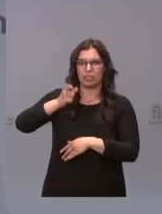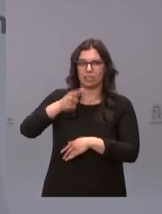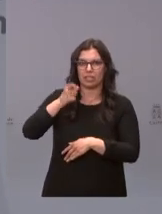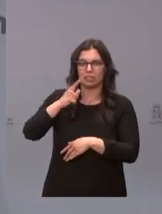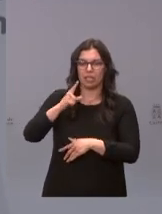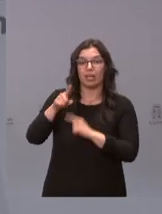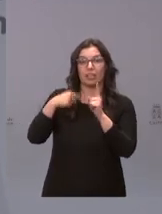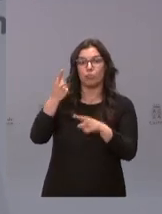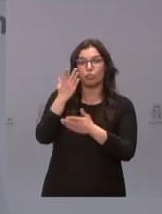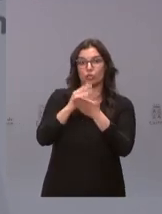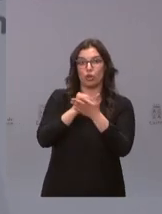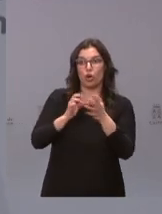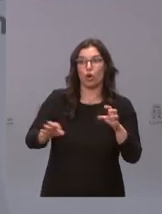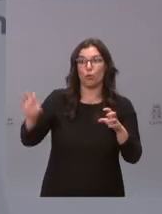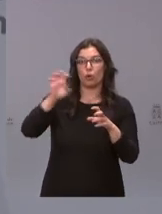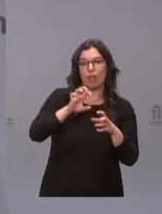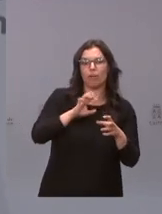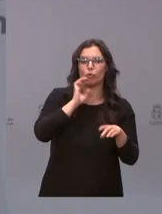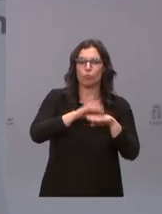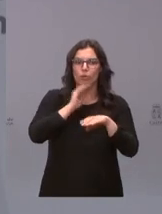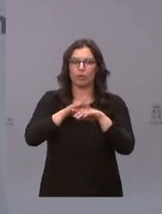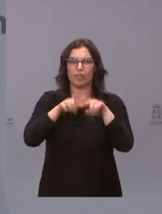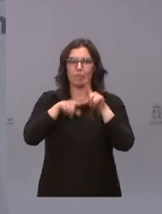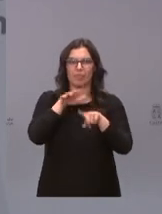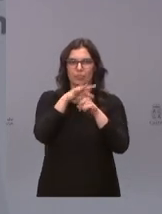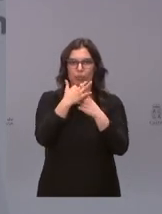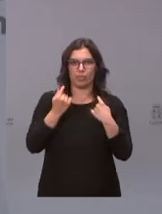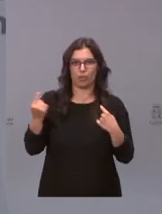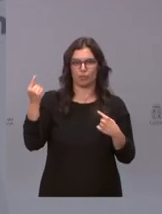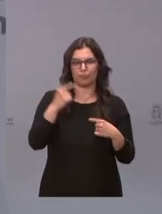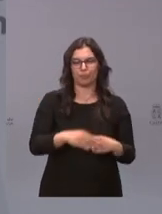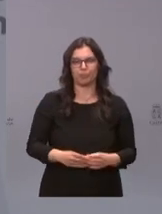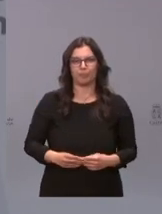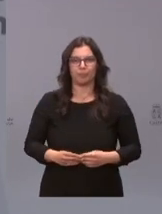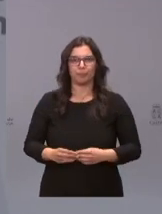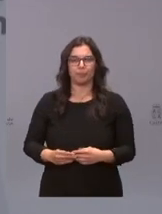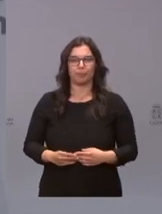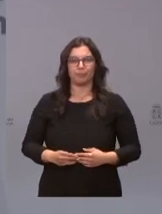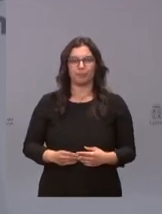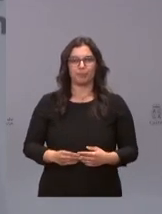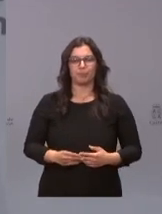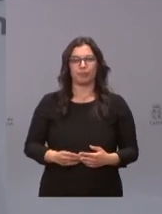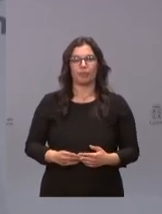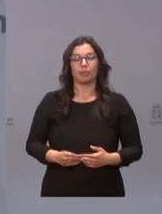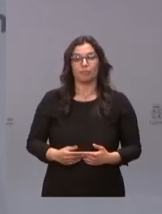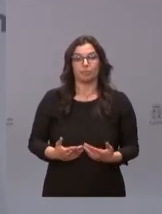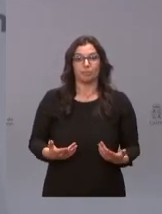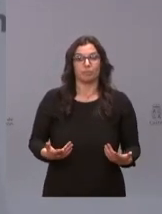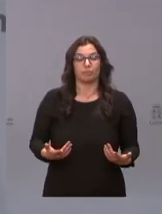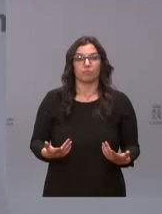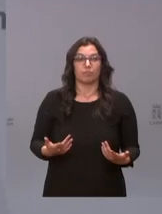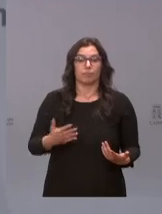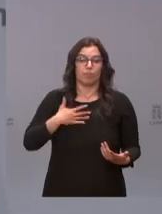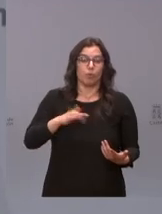fuéramos aplicando en función de nuestras circunstancias como tenemos la posibilidad de ir viendo